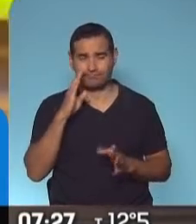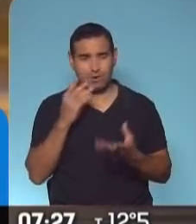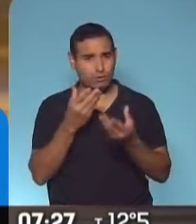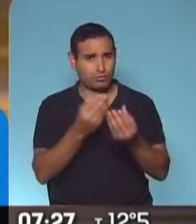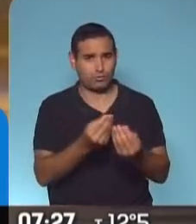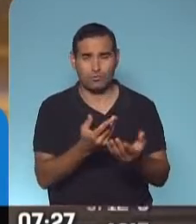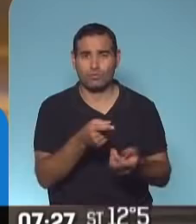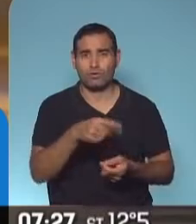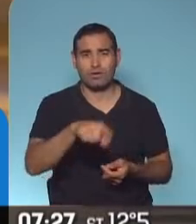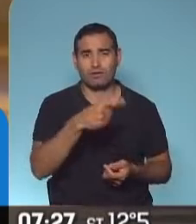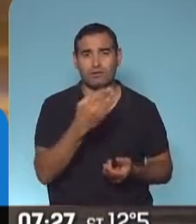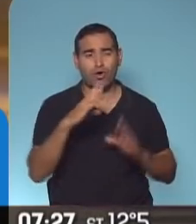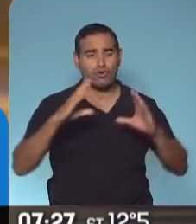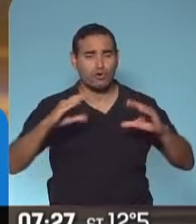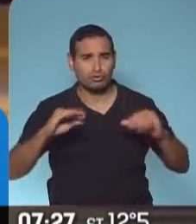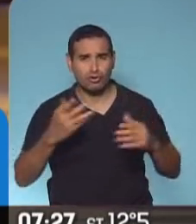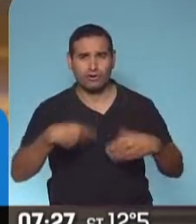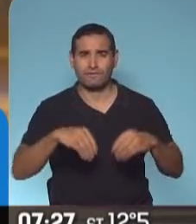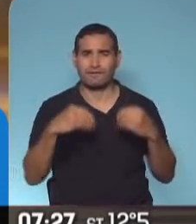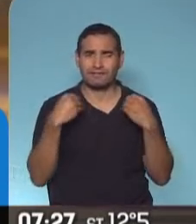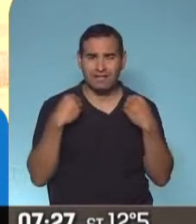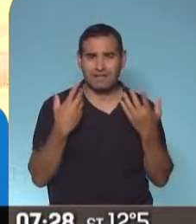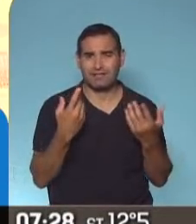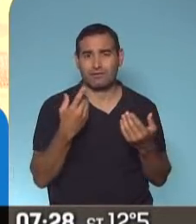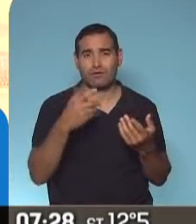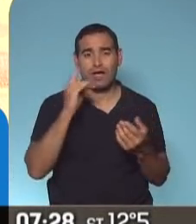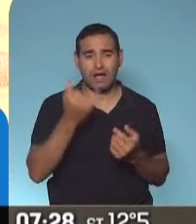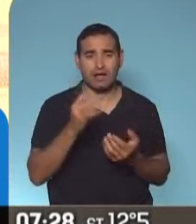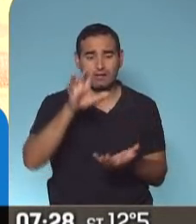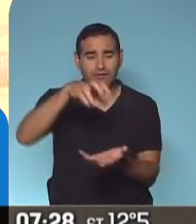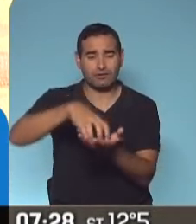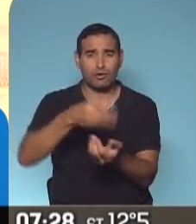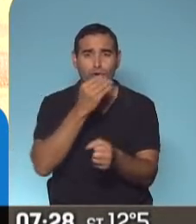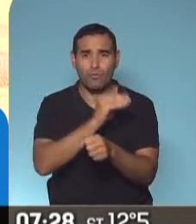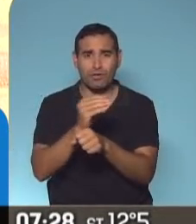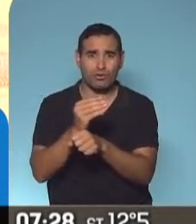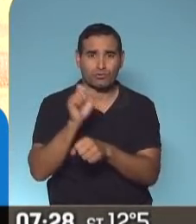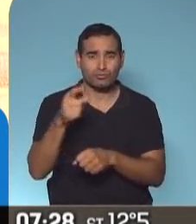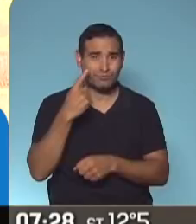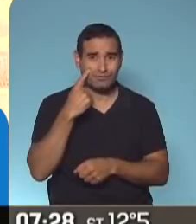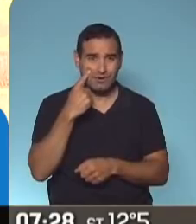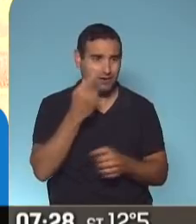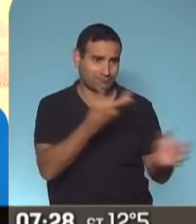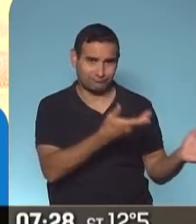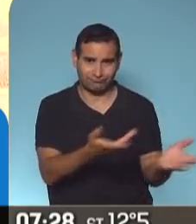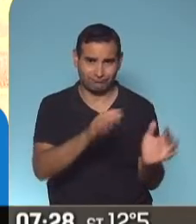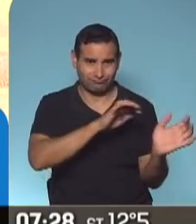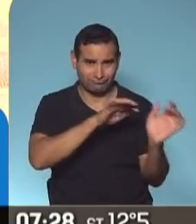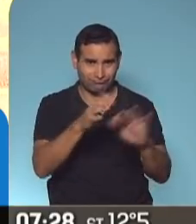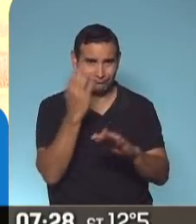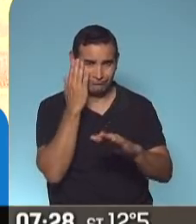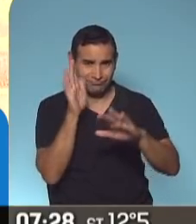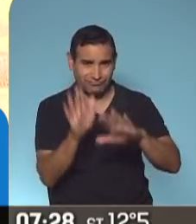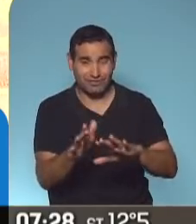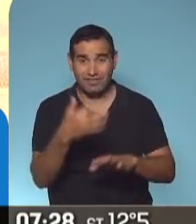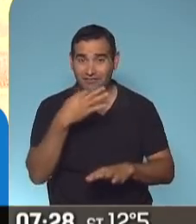darle colchones, trazadas, en un comedor que tenemos, que se dispone de la municipalidad, y la verdad que, bueno,